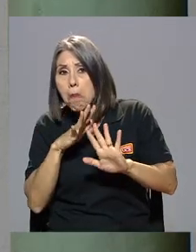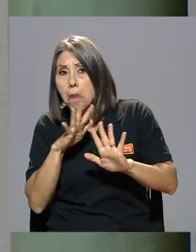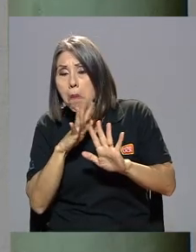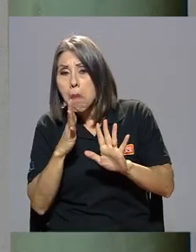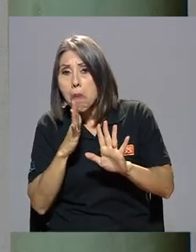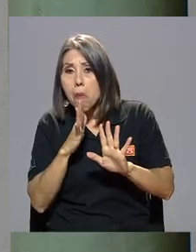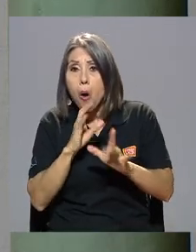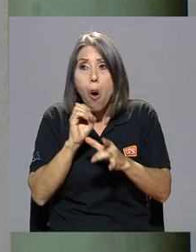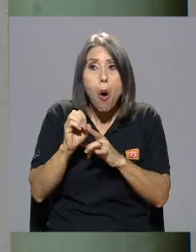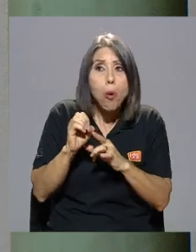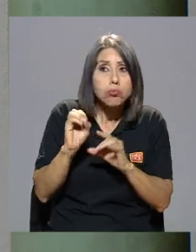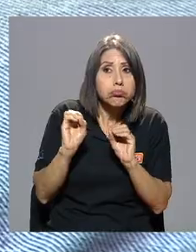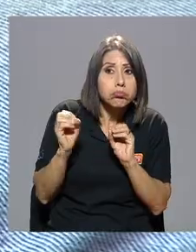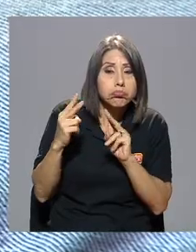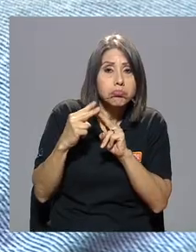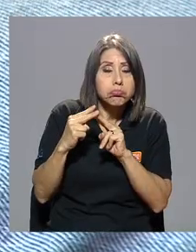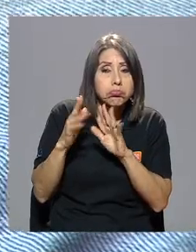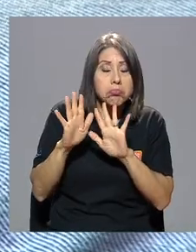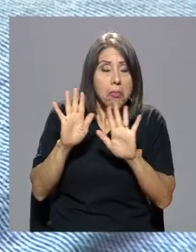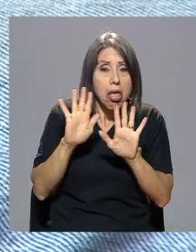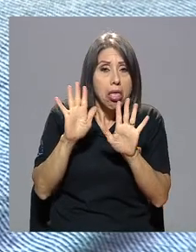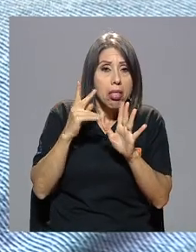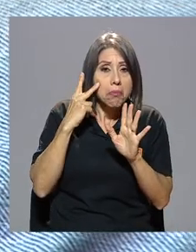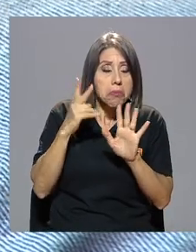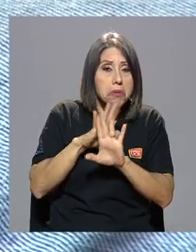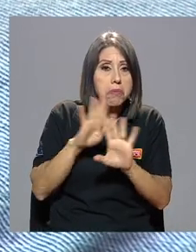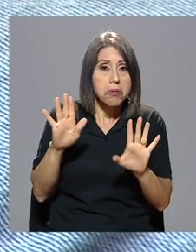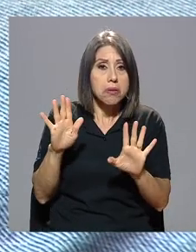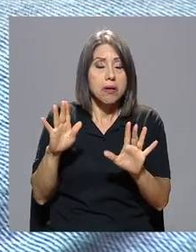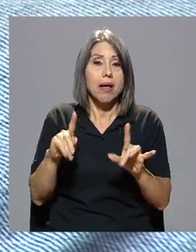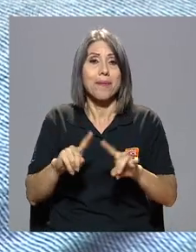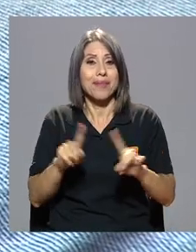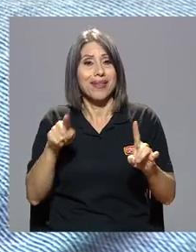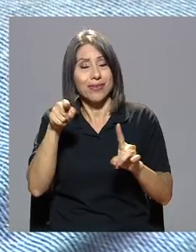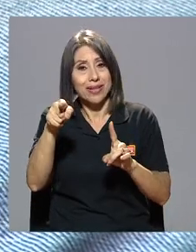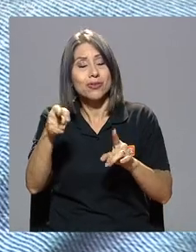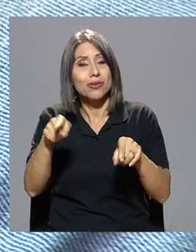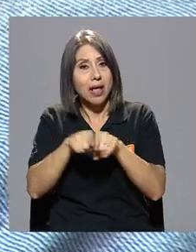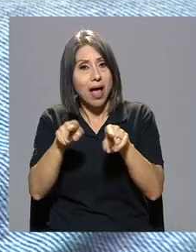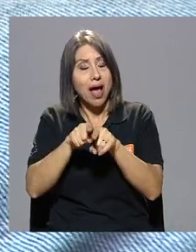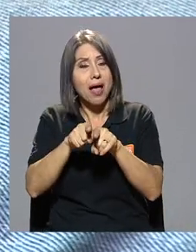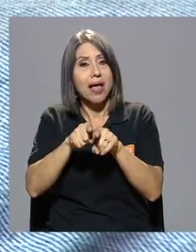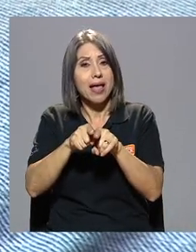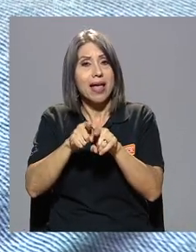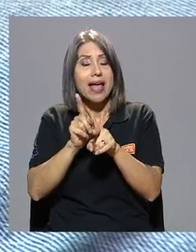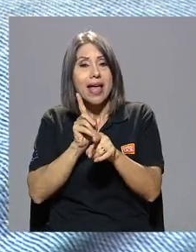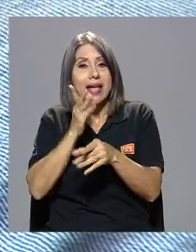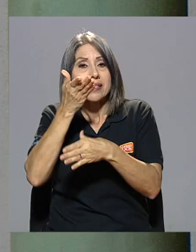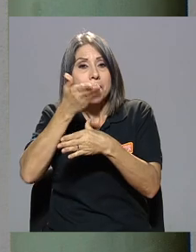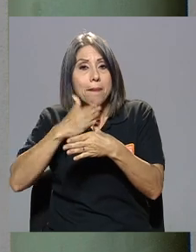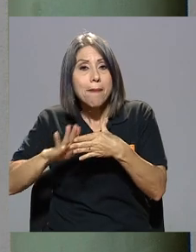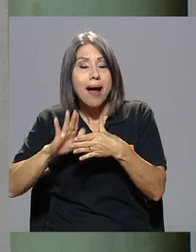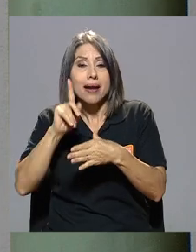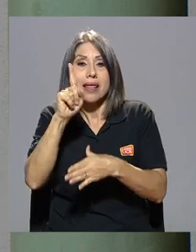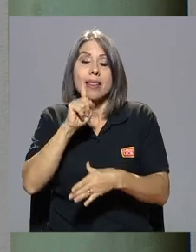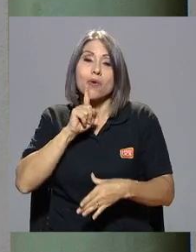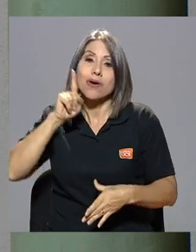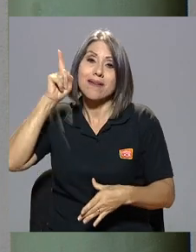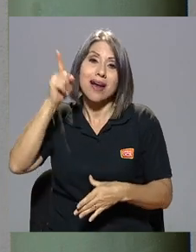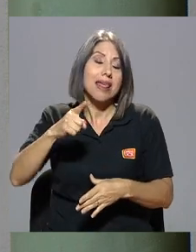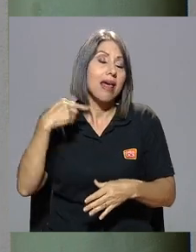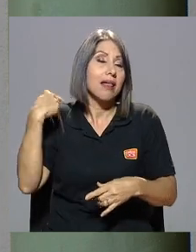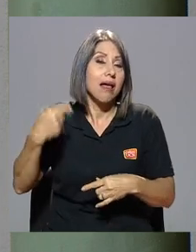opaco o desconocido y es parte de una realidad